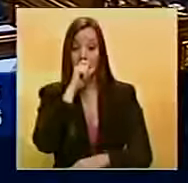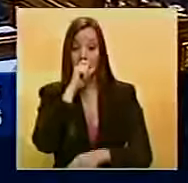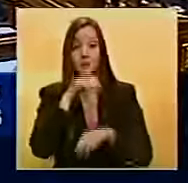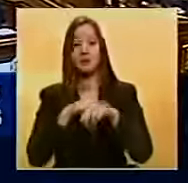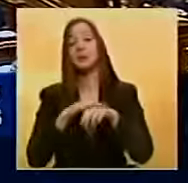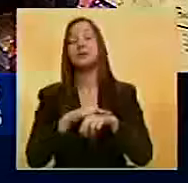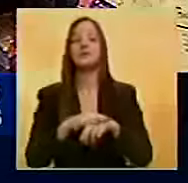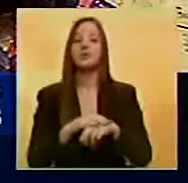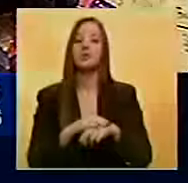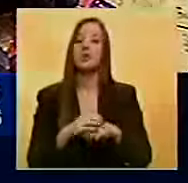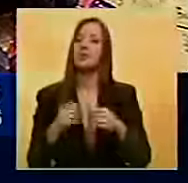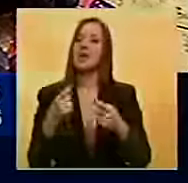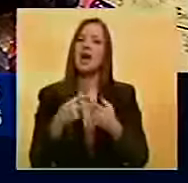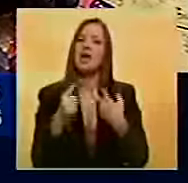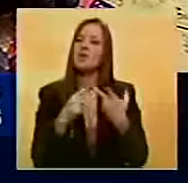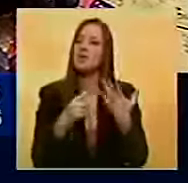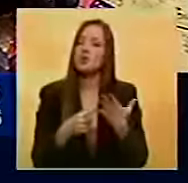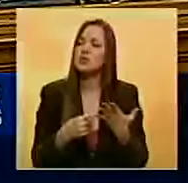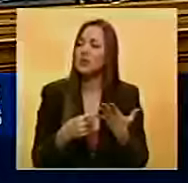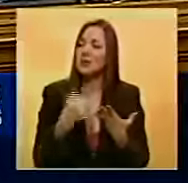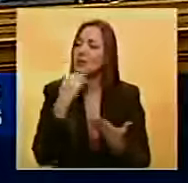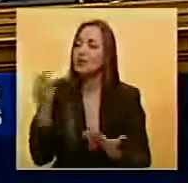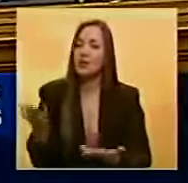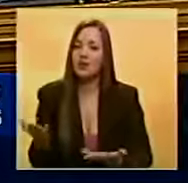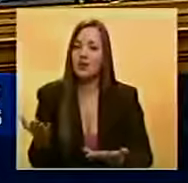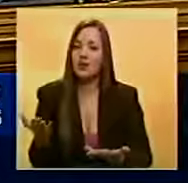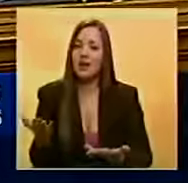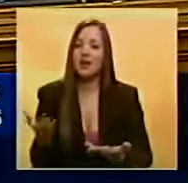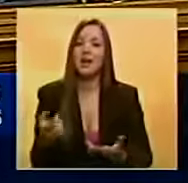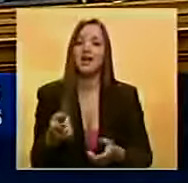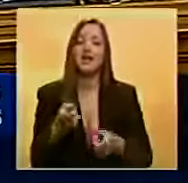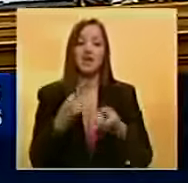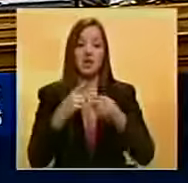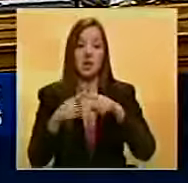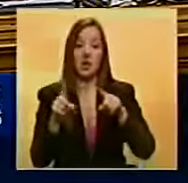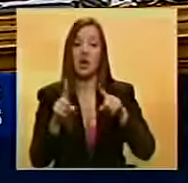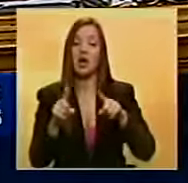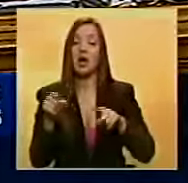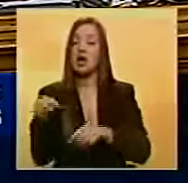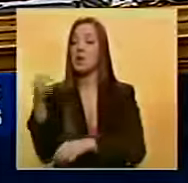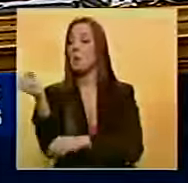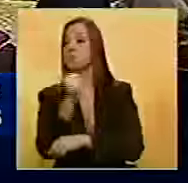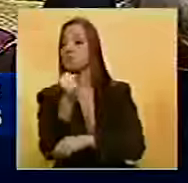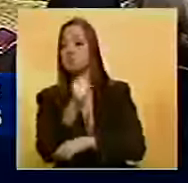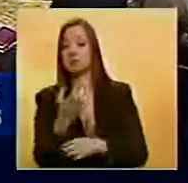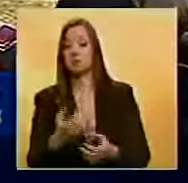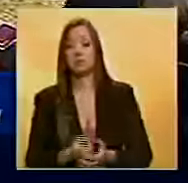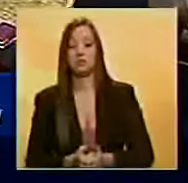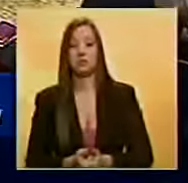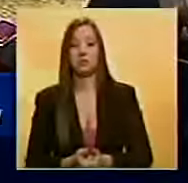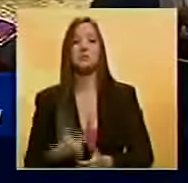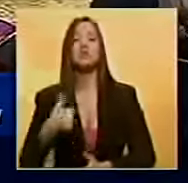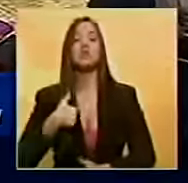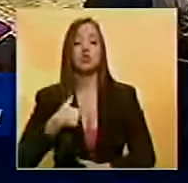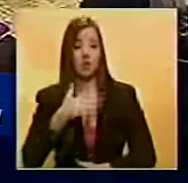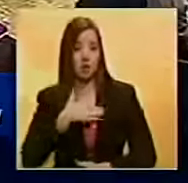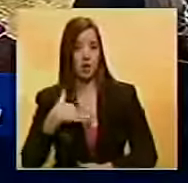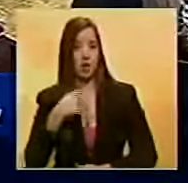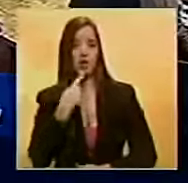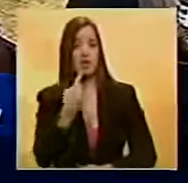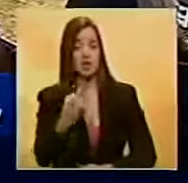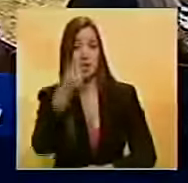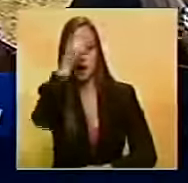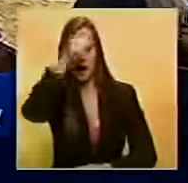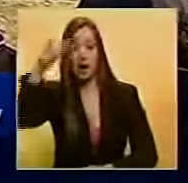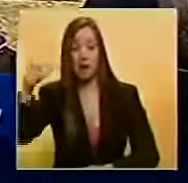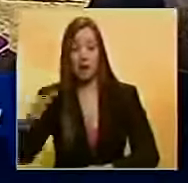están viciadas de nulidad y la directiva entra en desacato de otro poder del Estado. Bueno, yo quiero decirle al pueblo de Venezuela que en